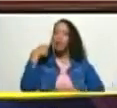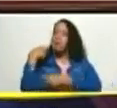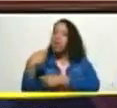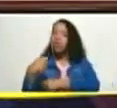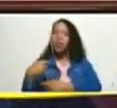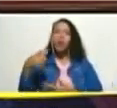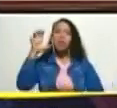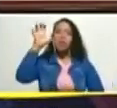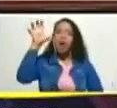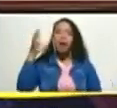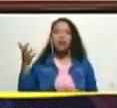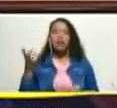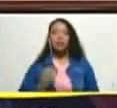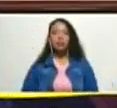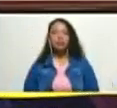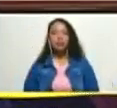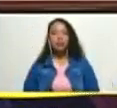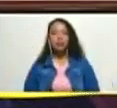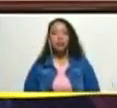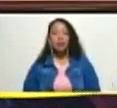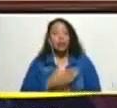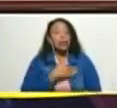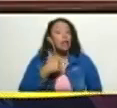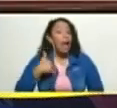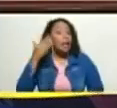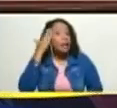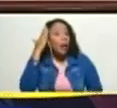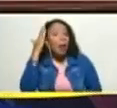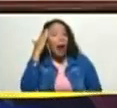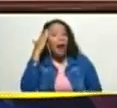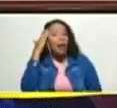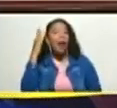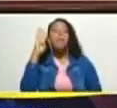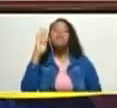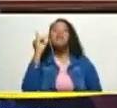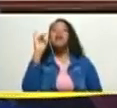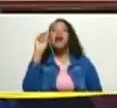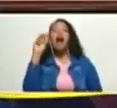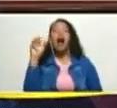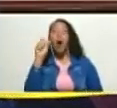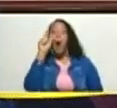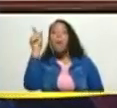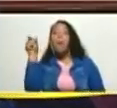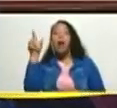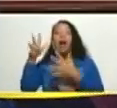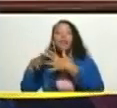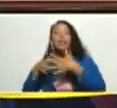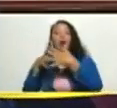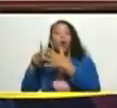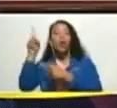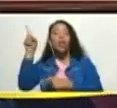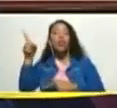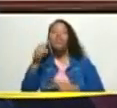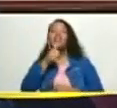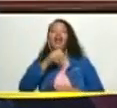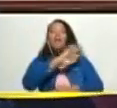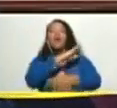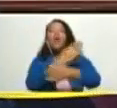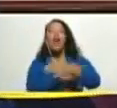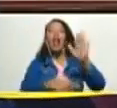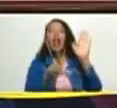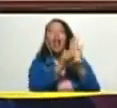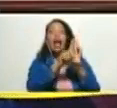Estado si quisiera saber Brian Nichols quién es el poder legislativo que